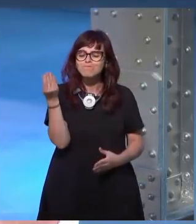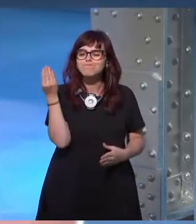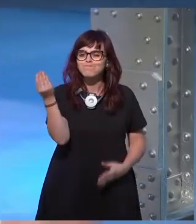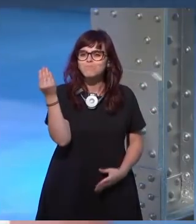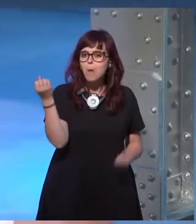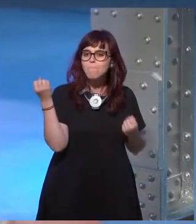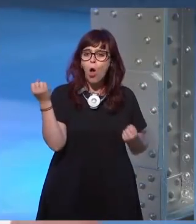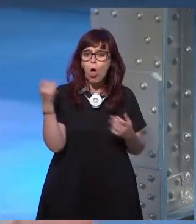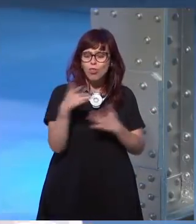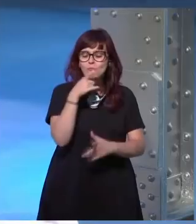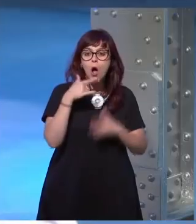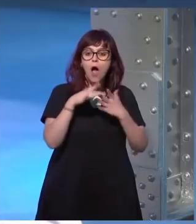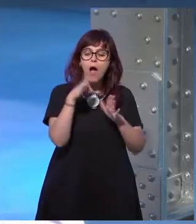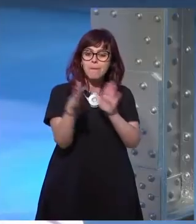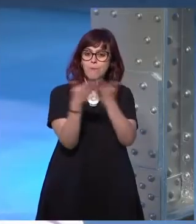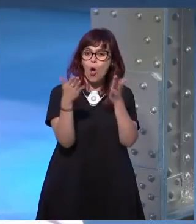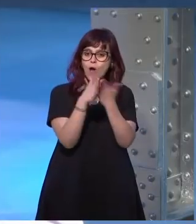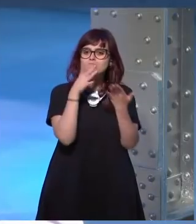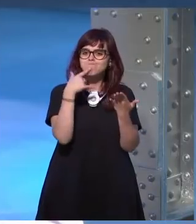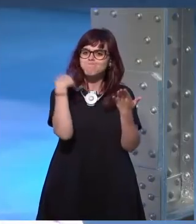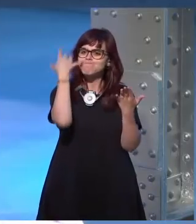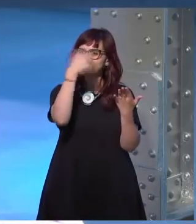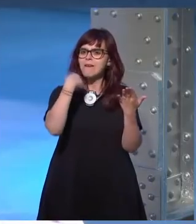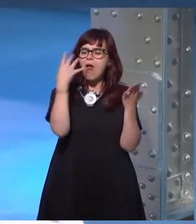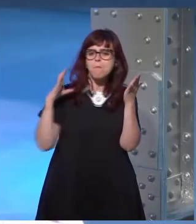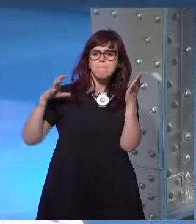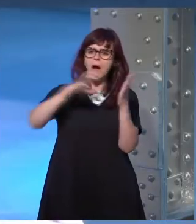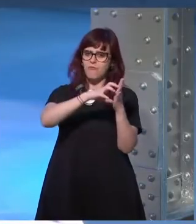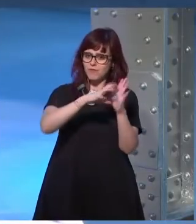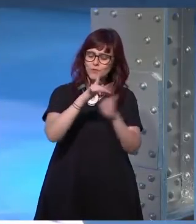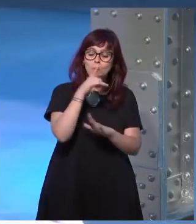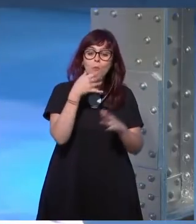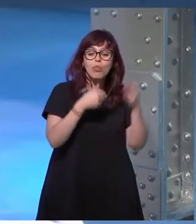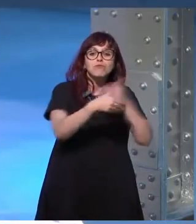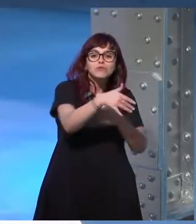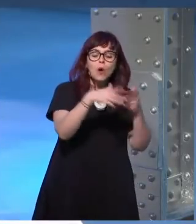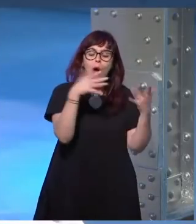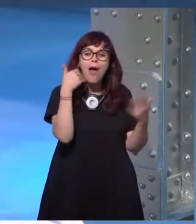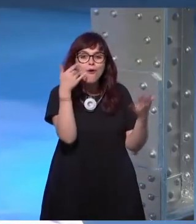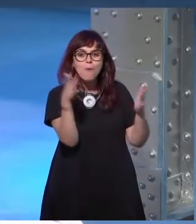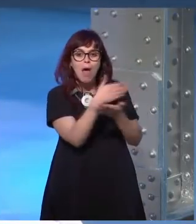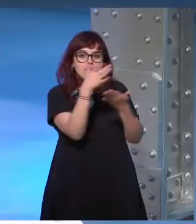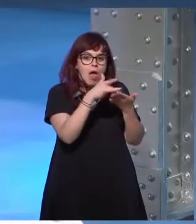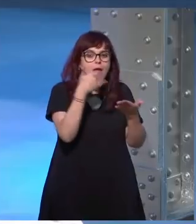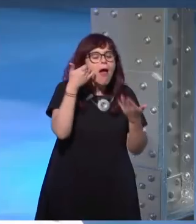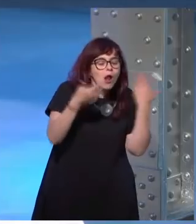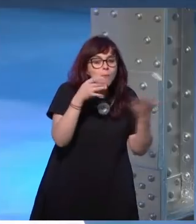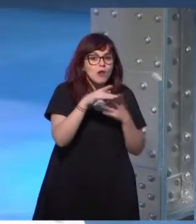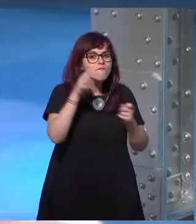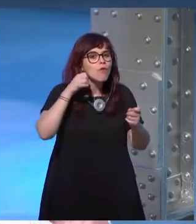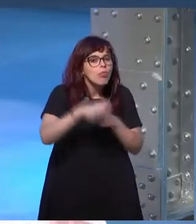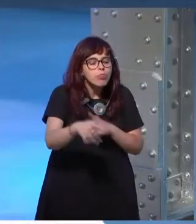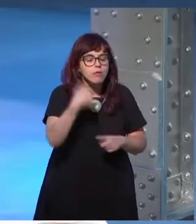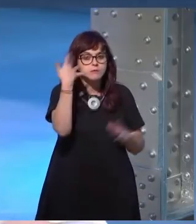que tu cara aparece en una solapa que puede que la veas en una pantalla a lo mejor no eres consciente pero ese poder existe esa influencia existe